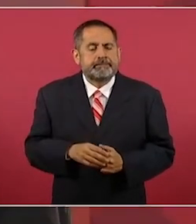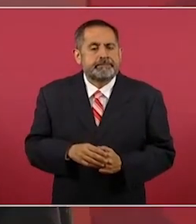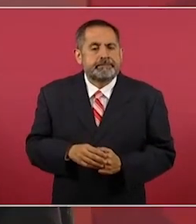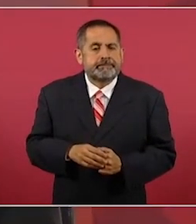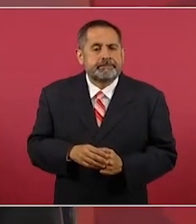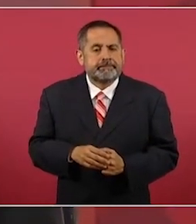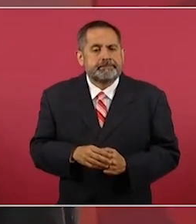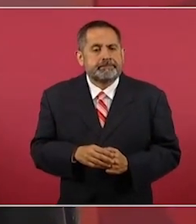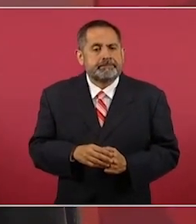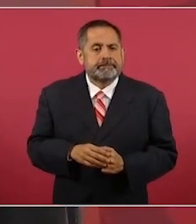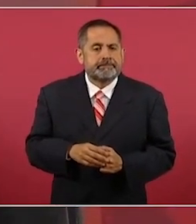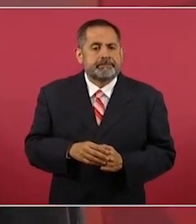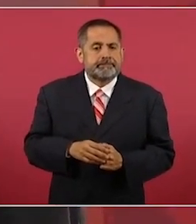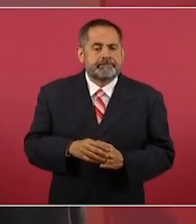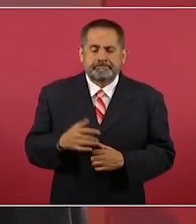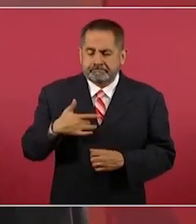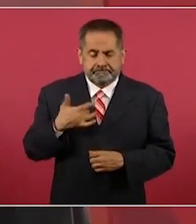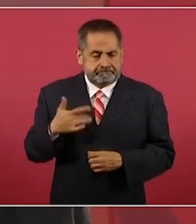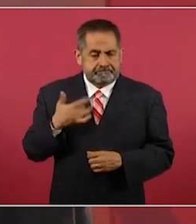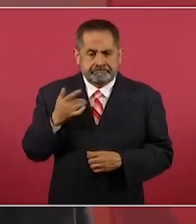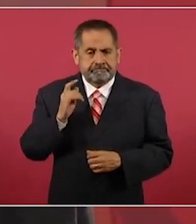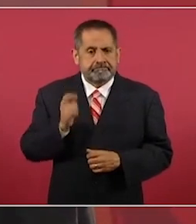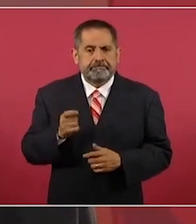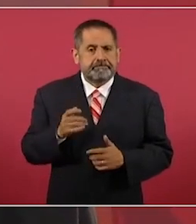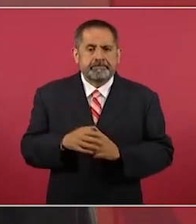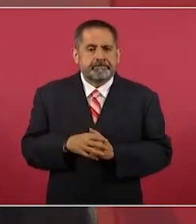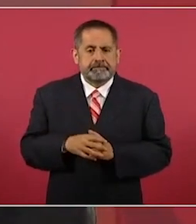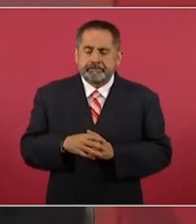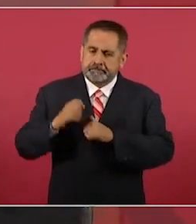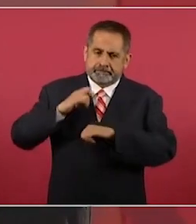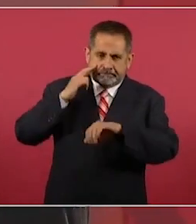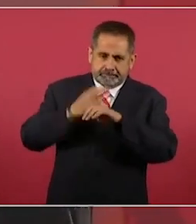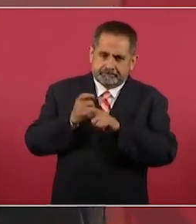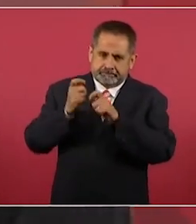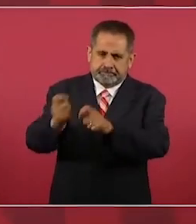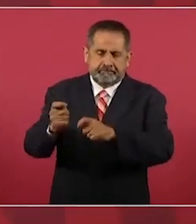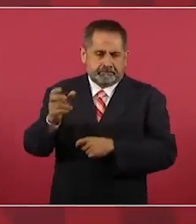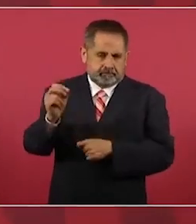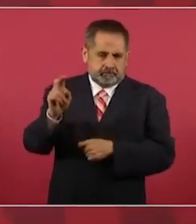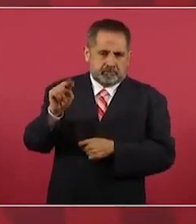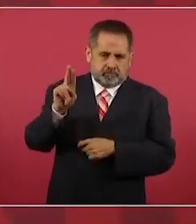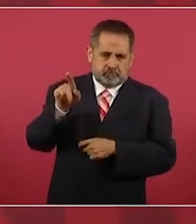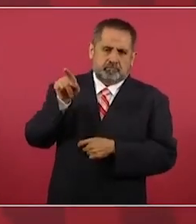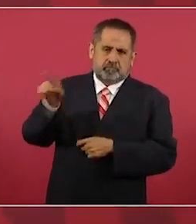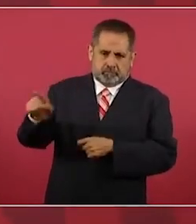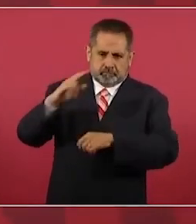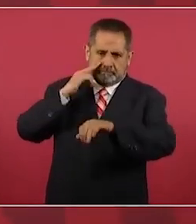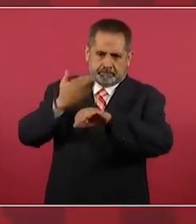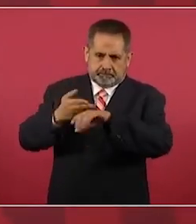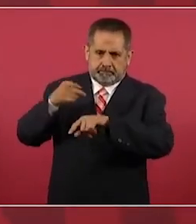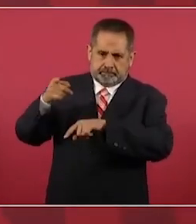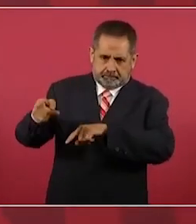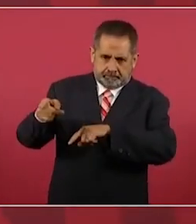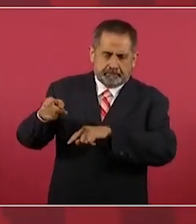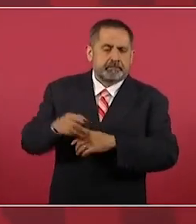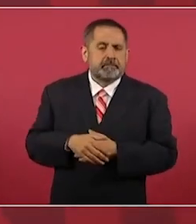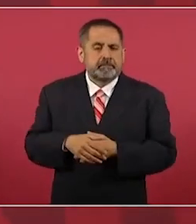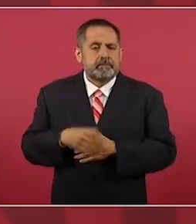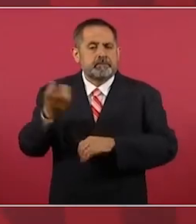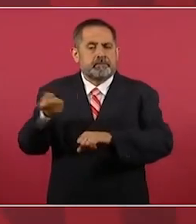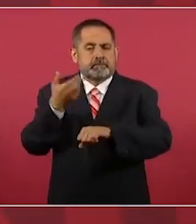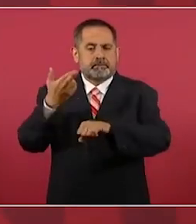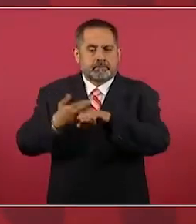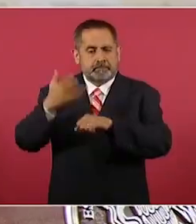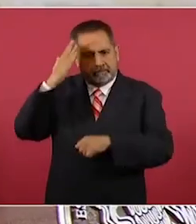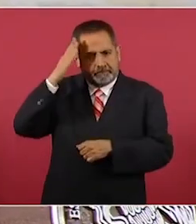Pero siento que le corresponde a Naciones Unidas, el secretario general de Naciones